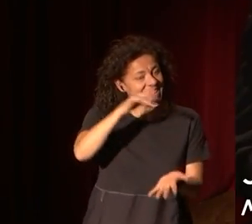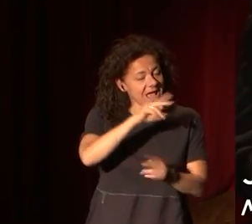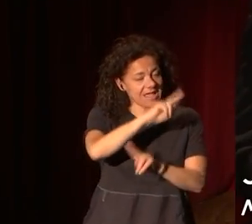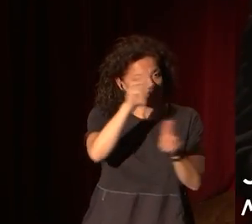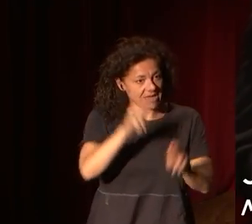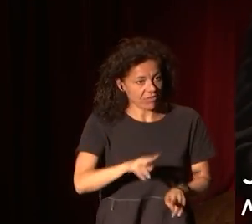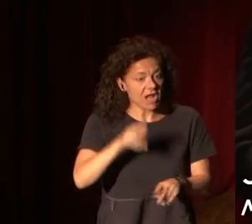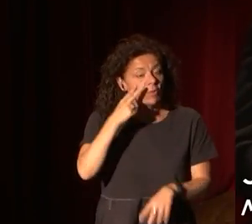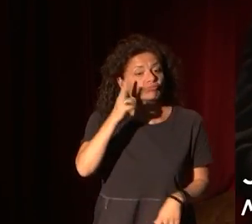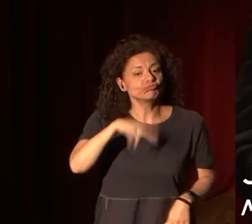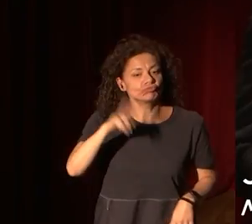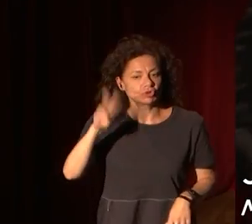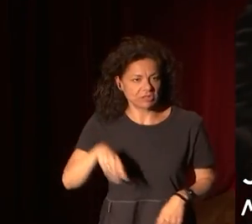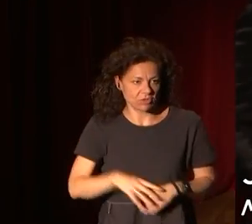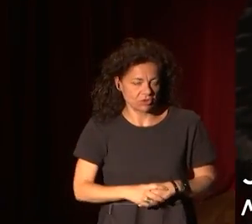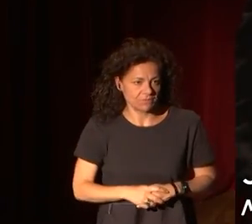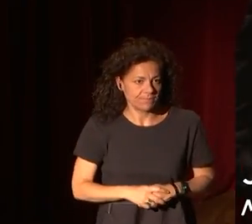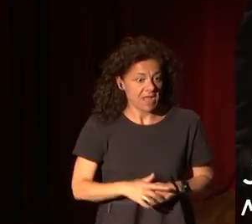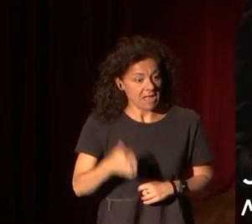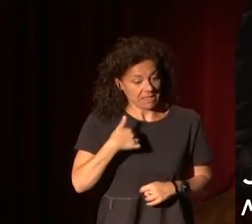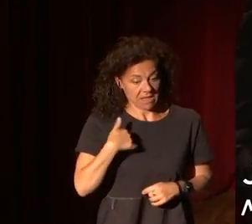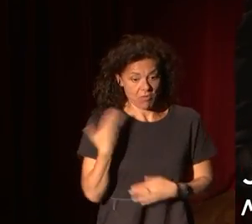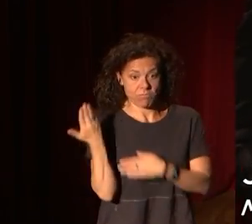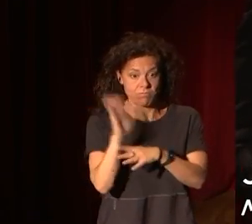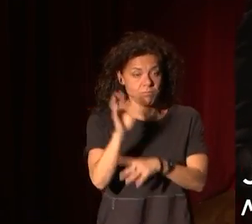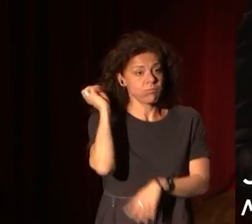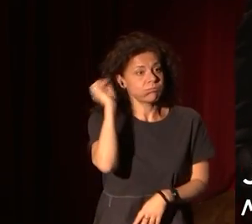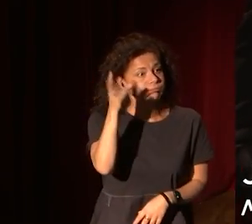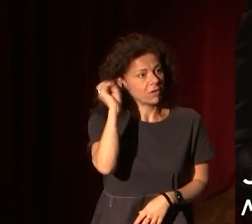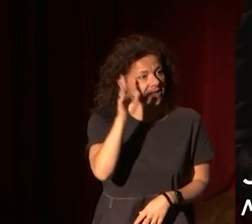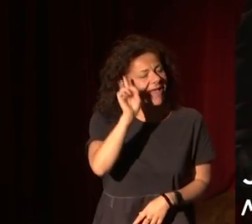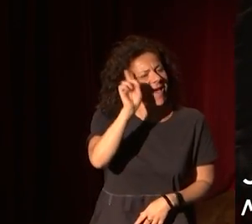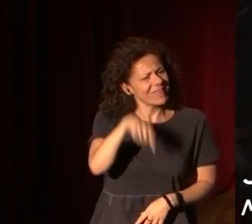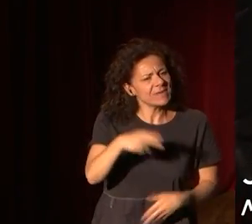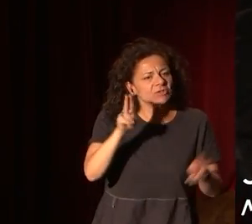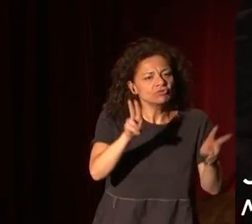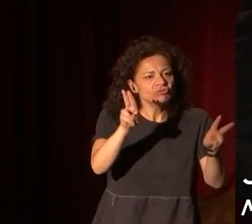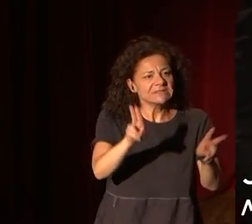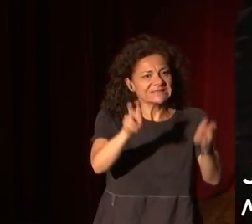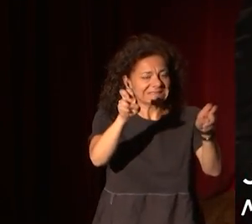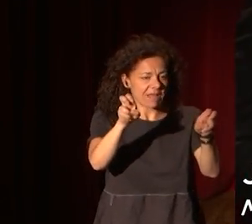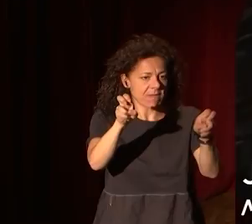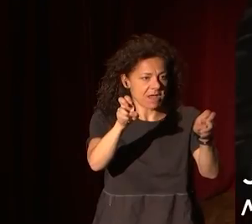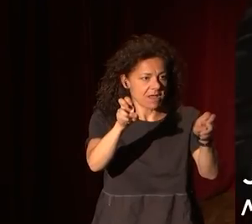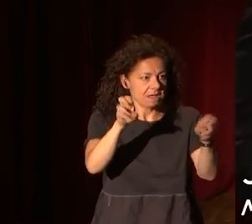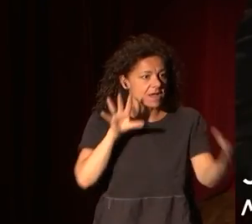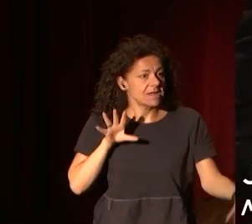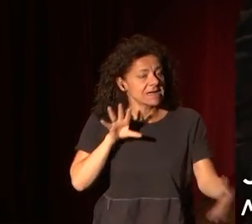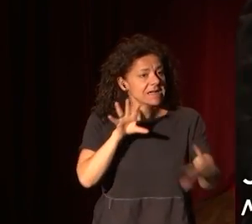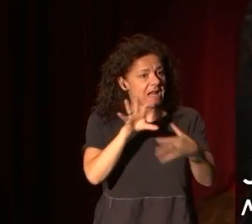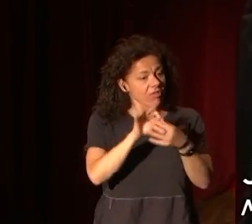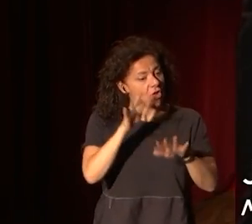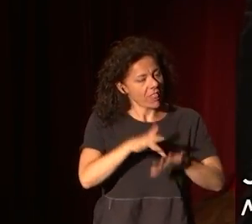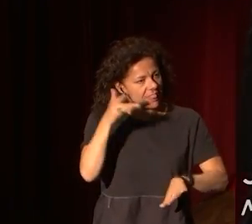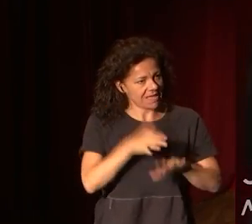fuese yo el ponente, y fuera un tema relativo a lo